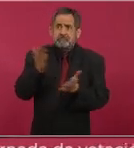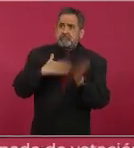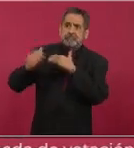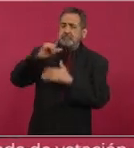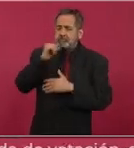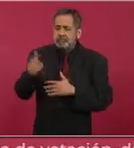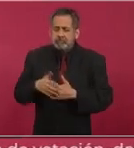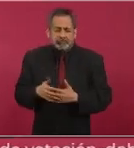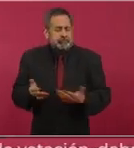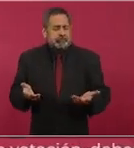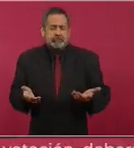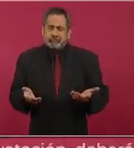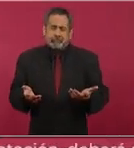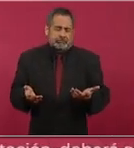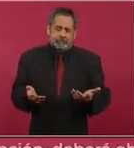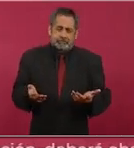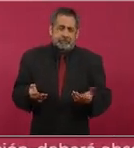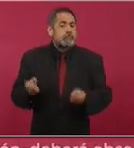¿Cuántos veracruzanos?